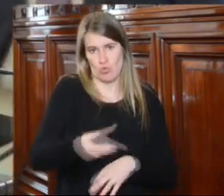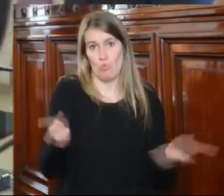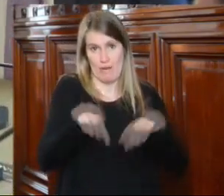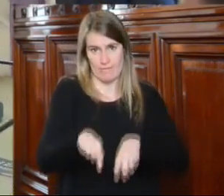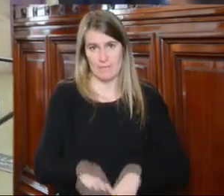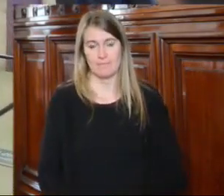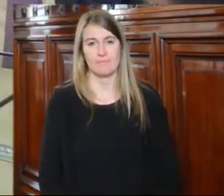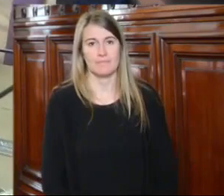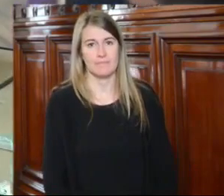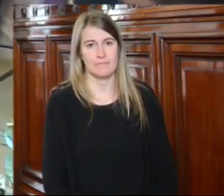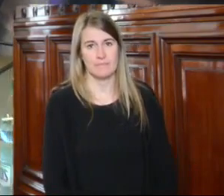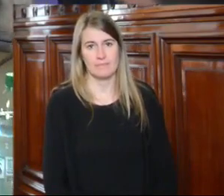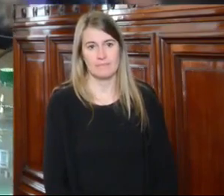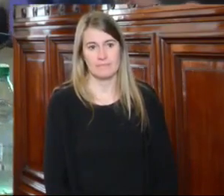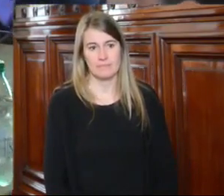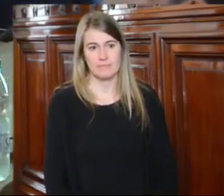conmigo